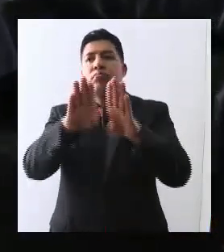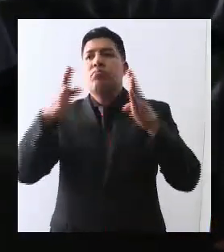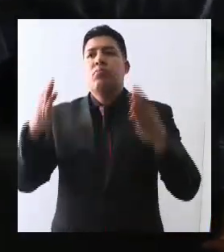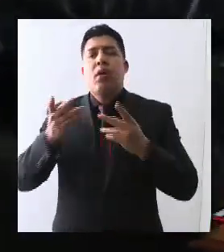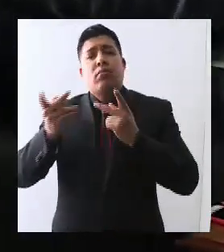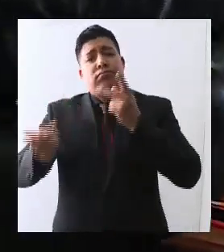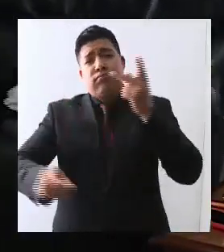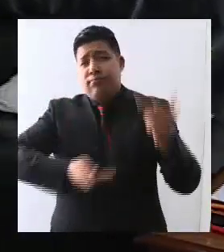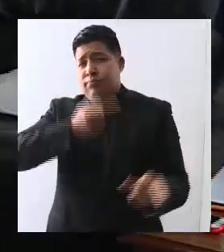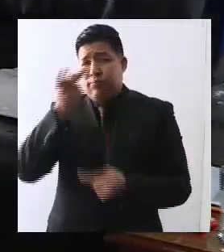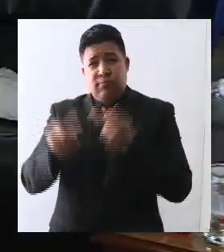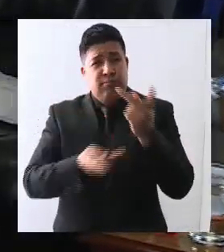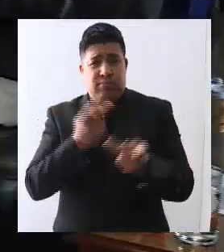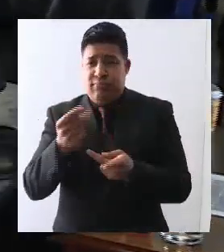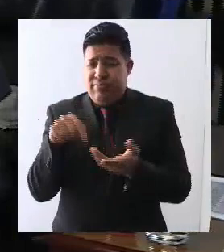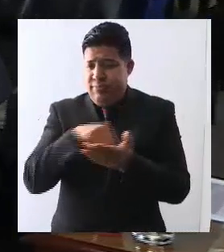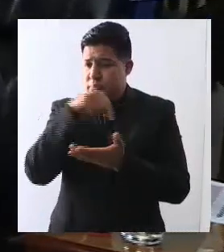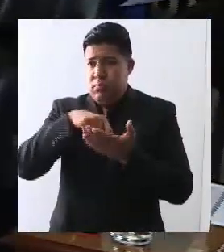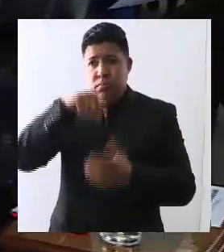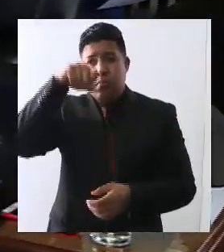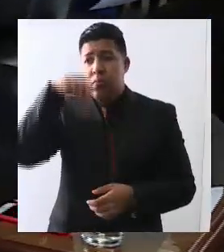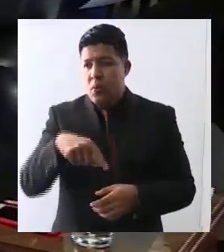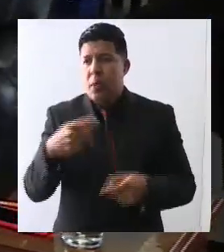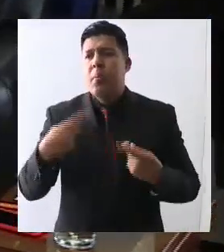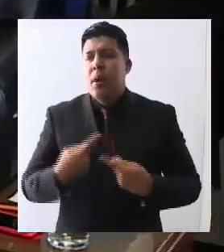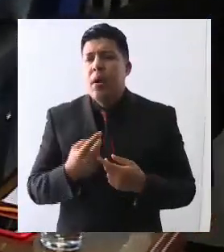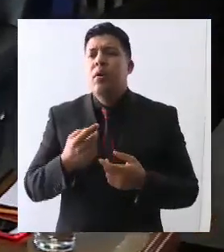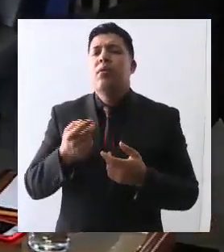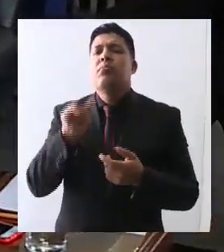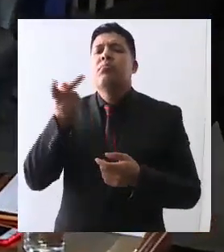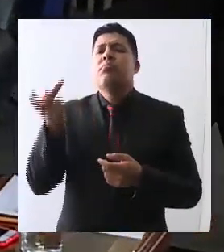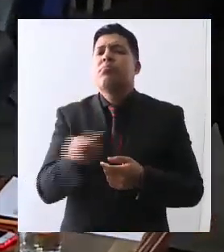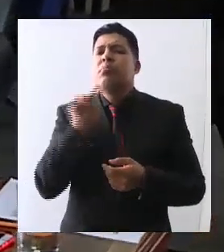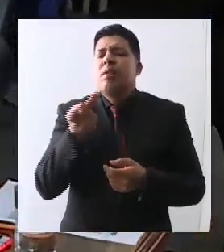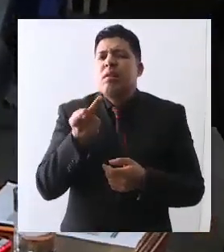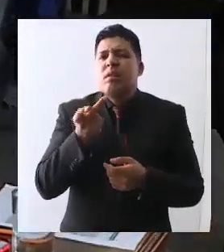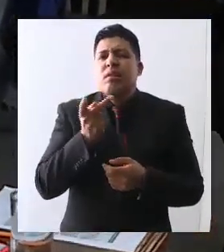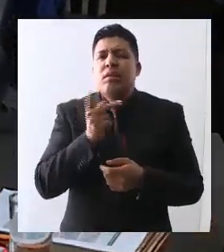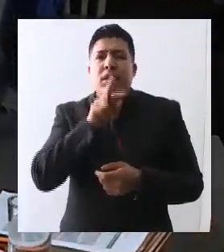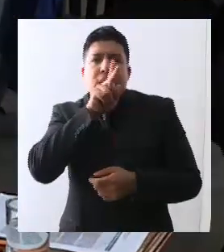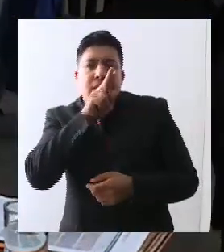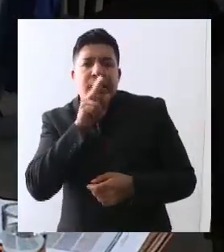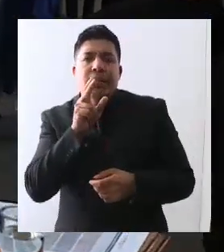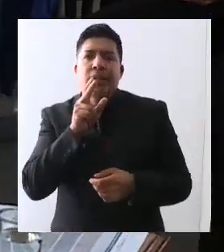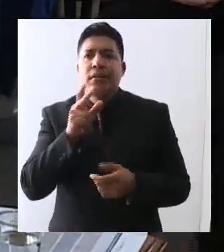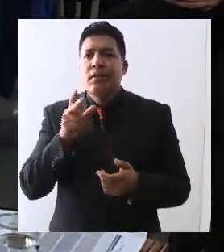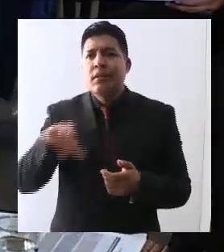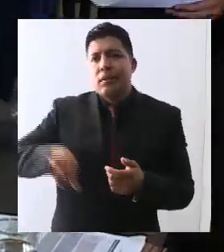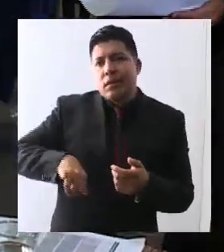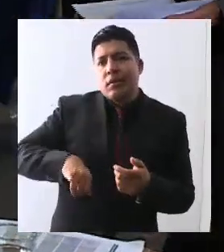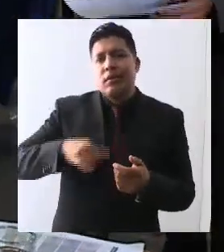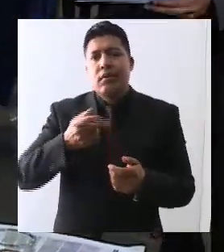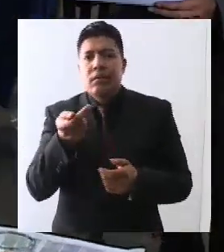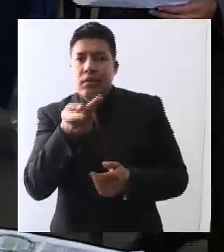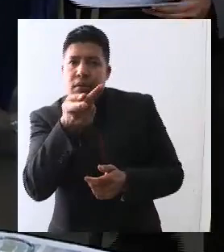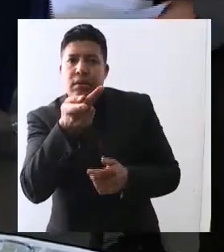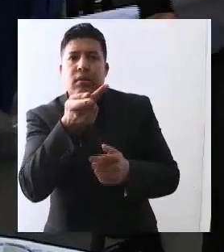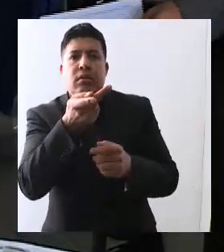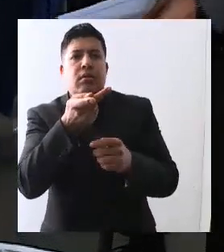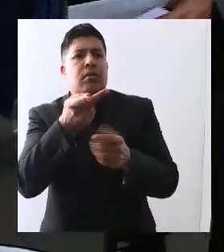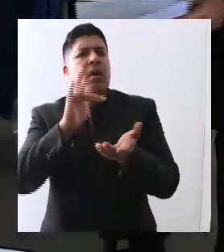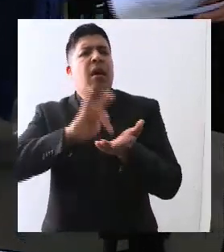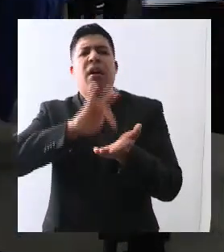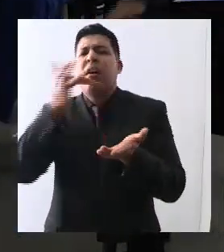traer a la mesa y a este espacio las inquietudes y las preguntas de la ciudadanía en general que han podido realizarla a través de una